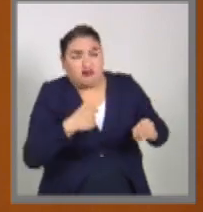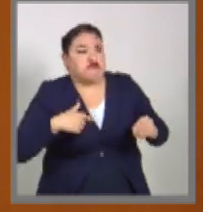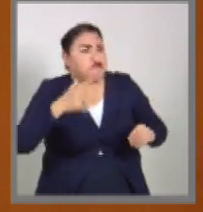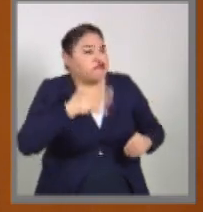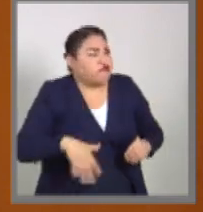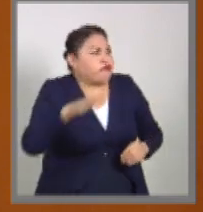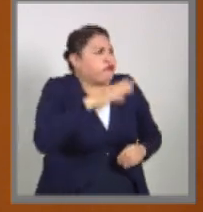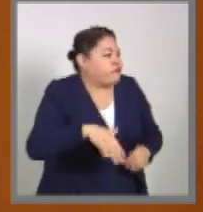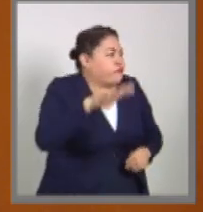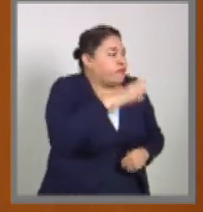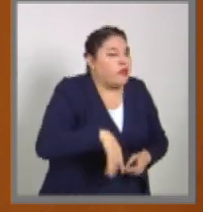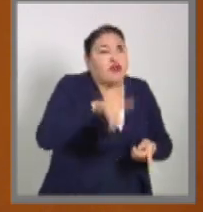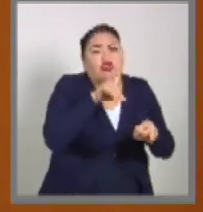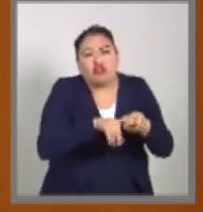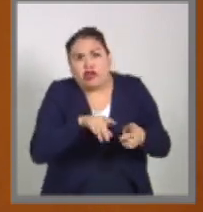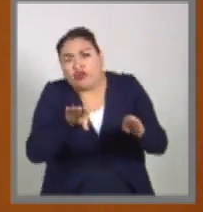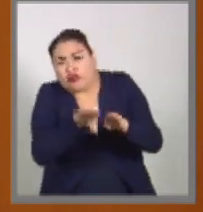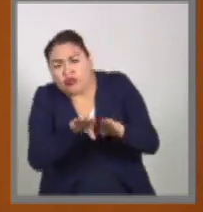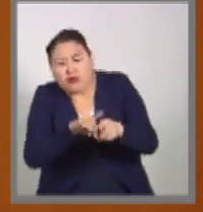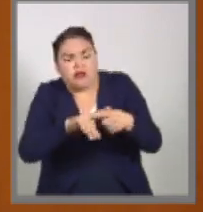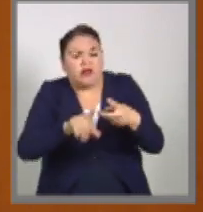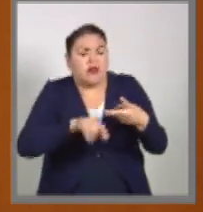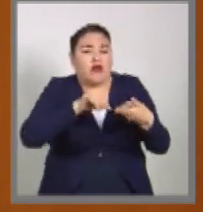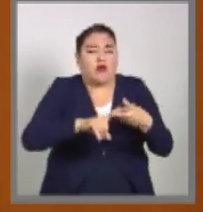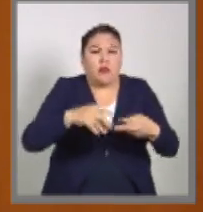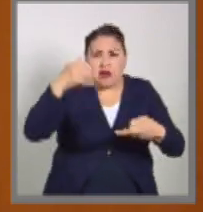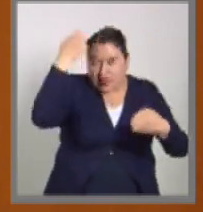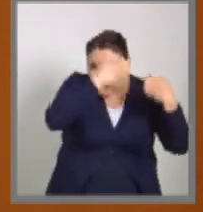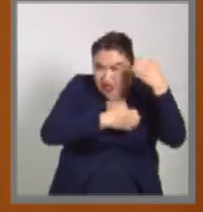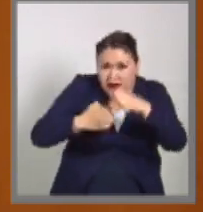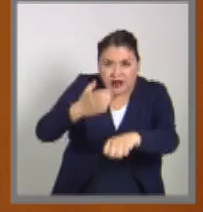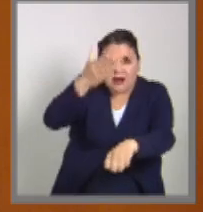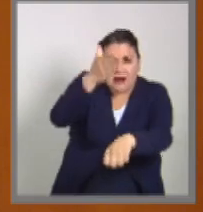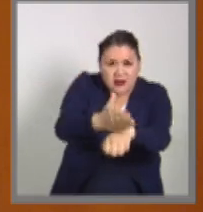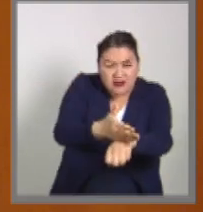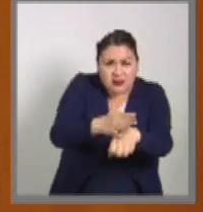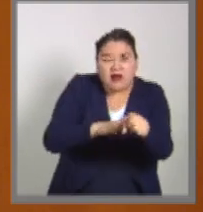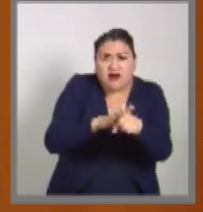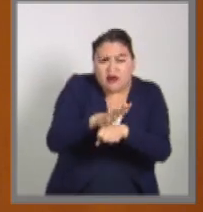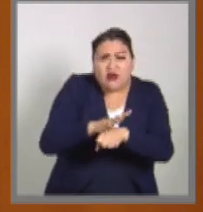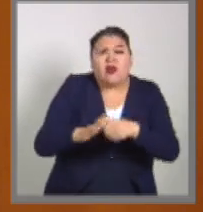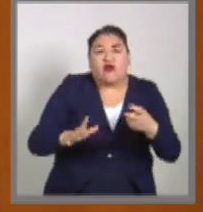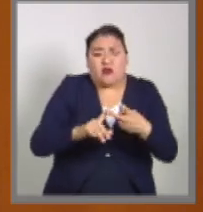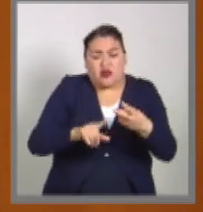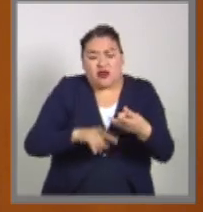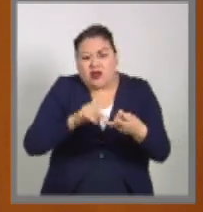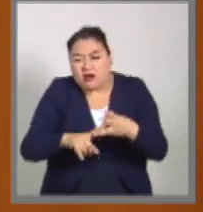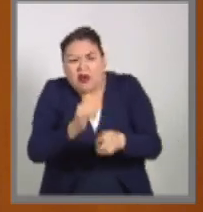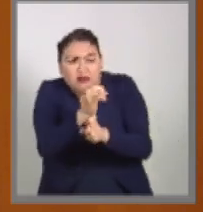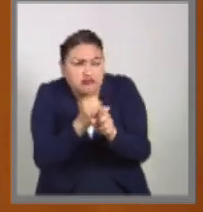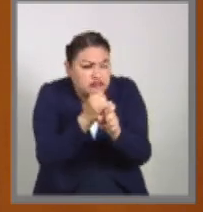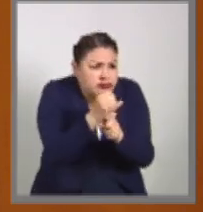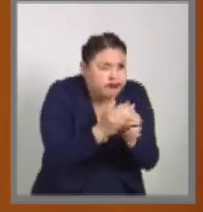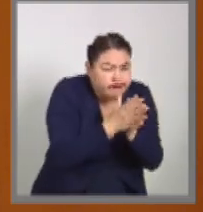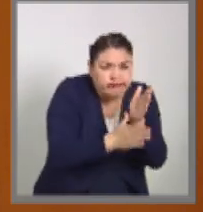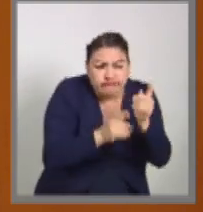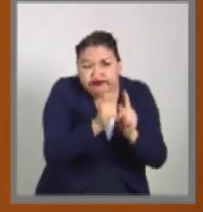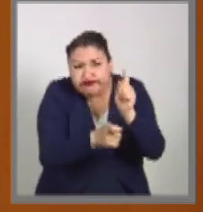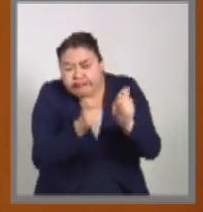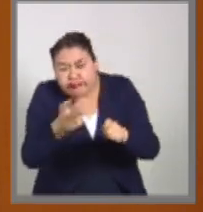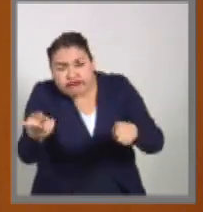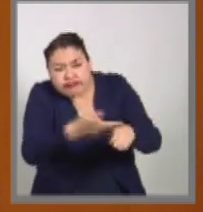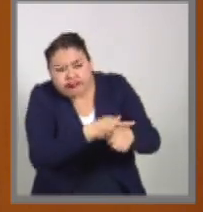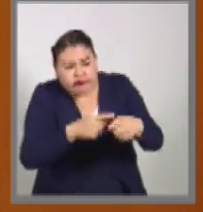definiciones de naturaleza penal para la sanción, para la investigación, para la